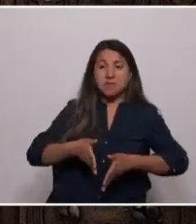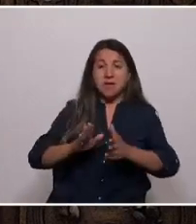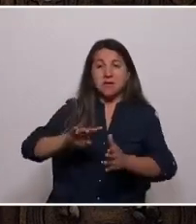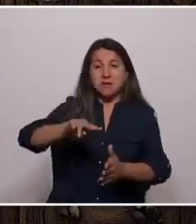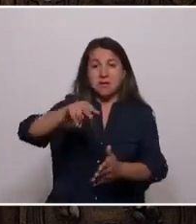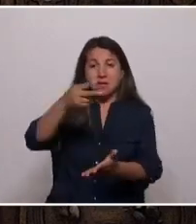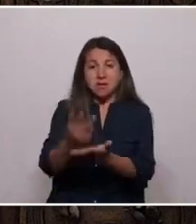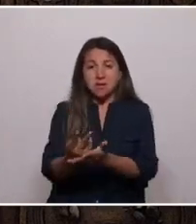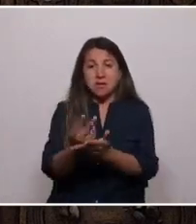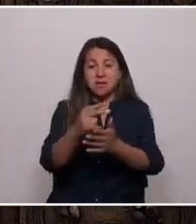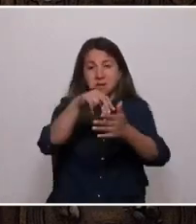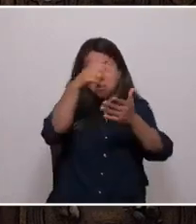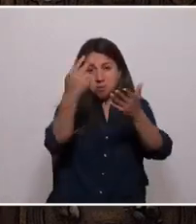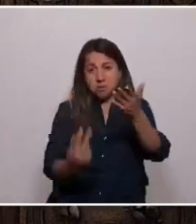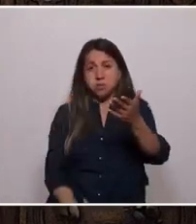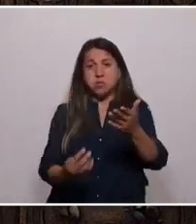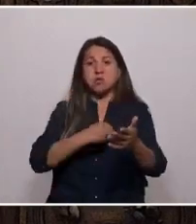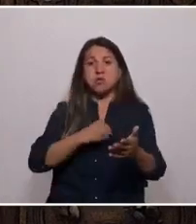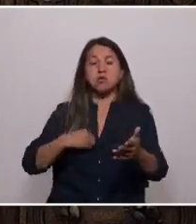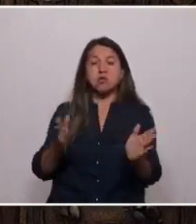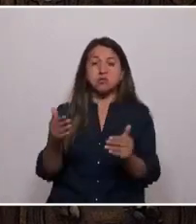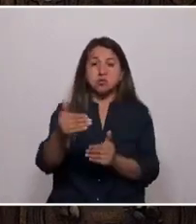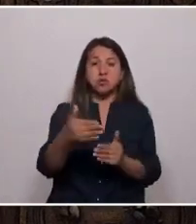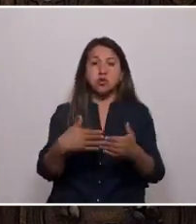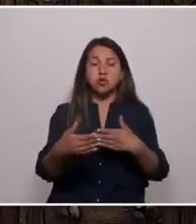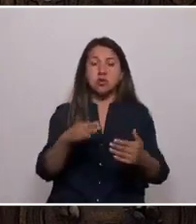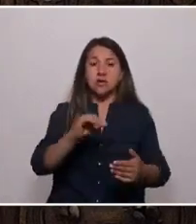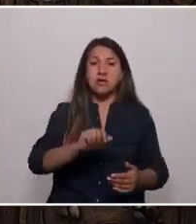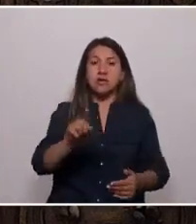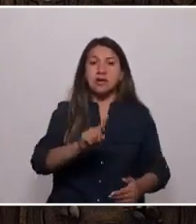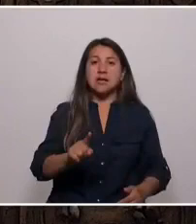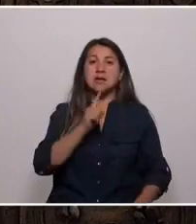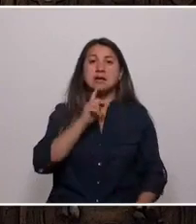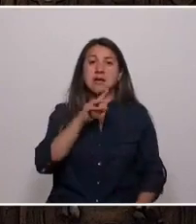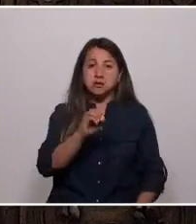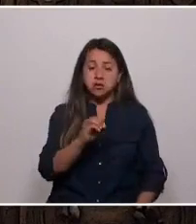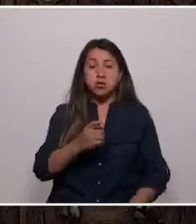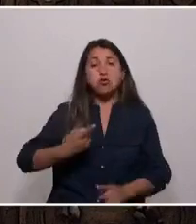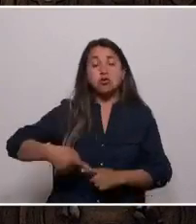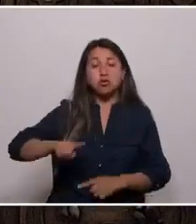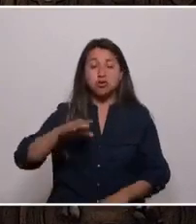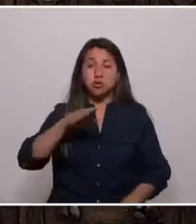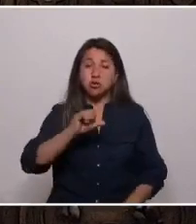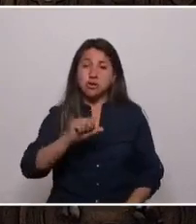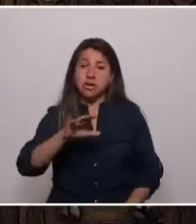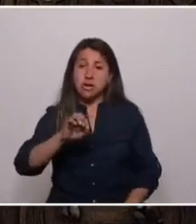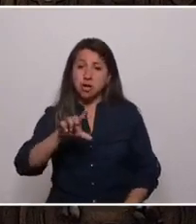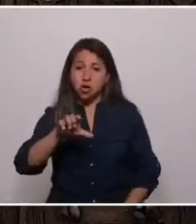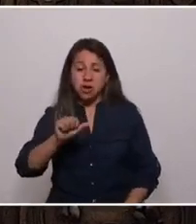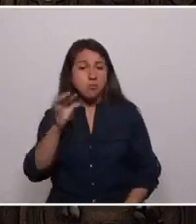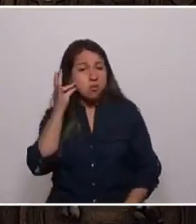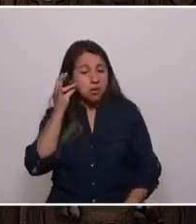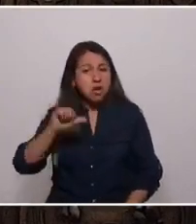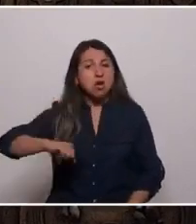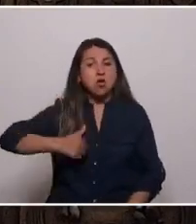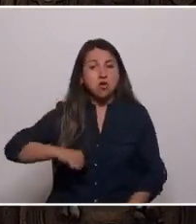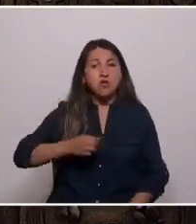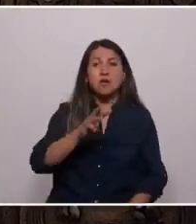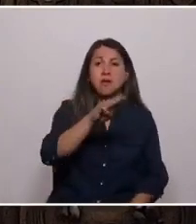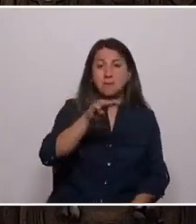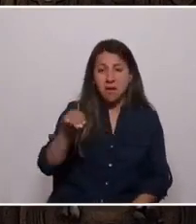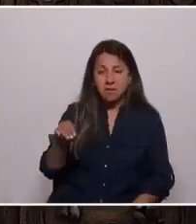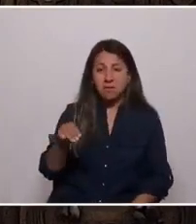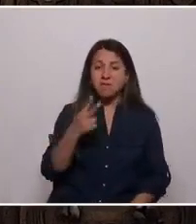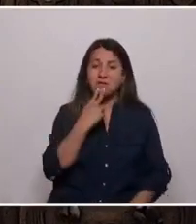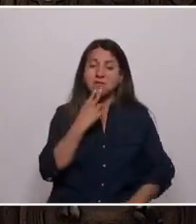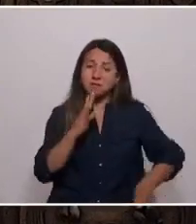80 metros de un consultorio en Castro. Ni ninguna Verónica Cosme o Carola Concha. Jóvenes mujeres y madres quelloninas